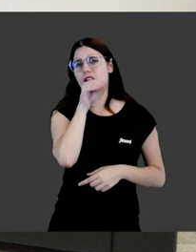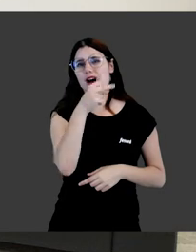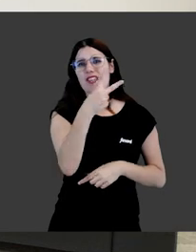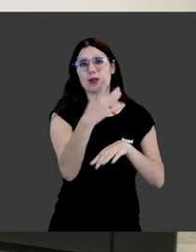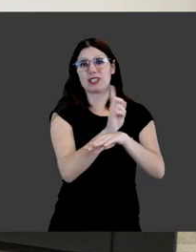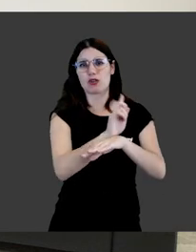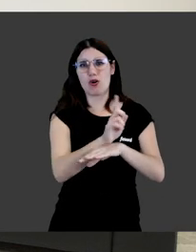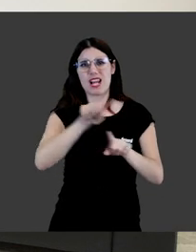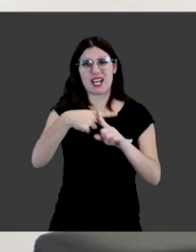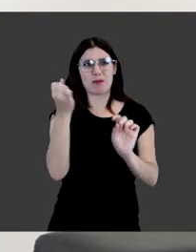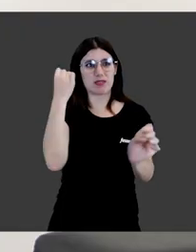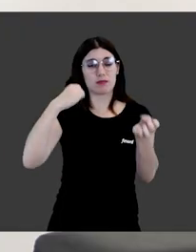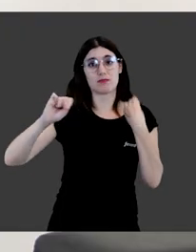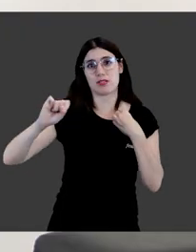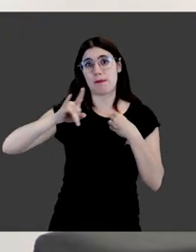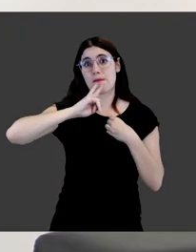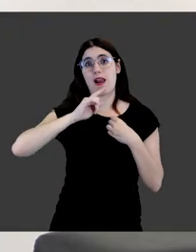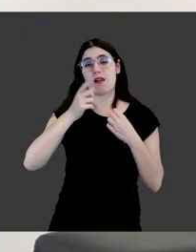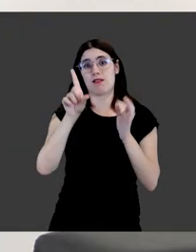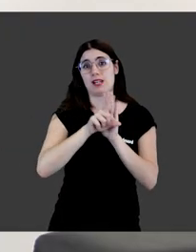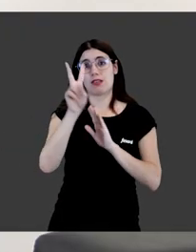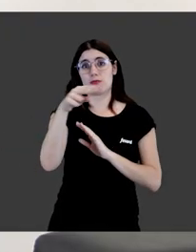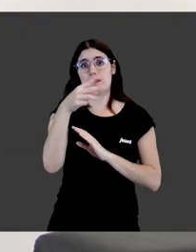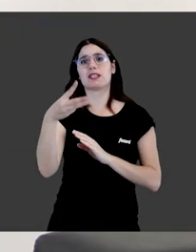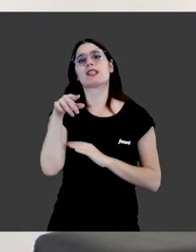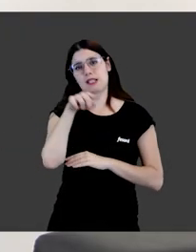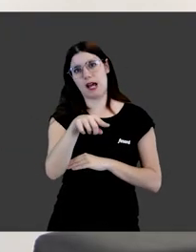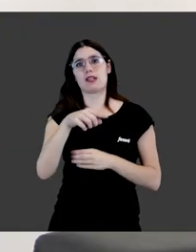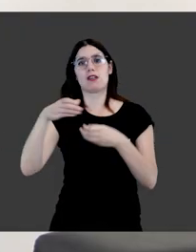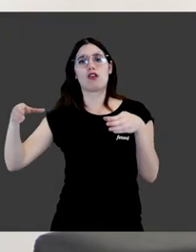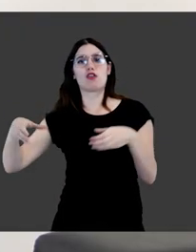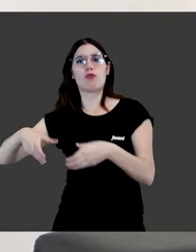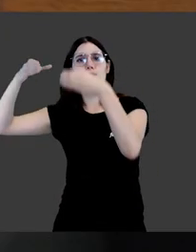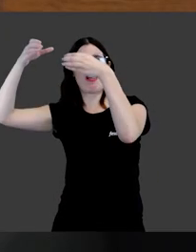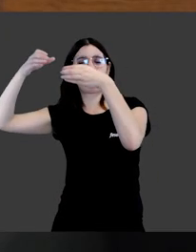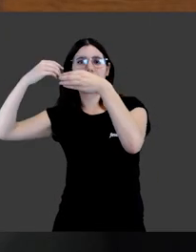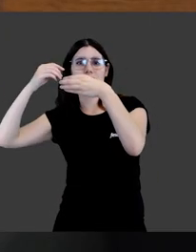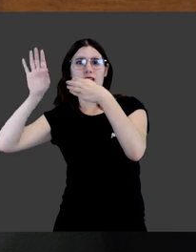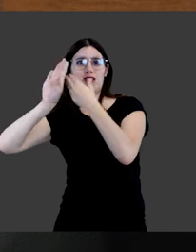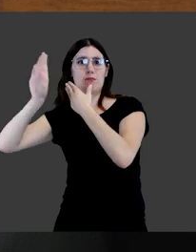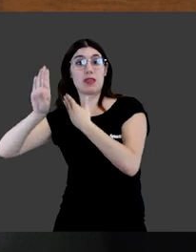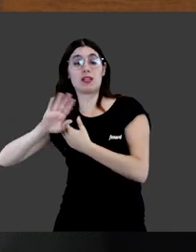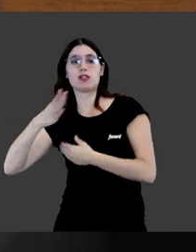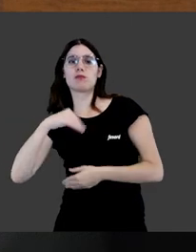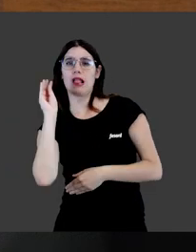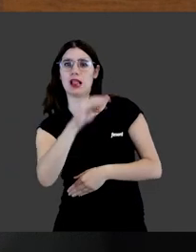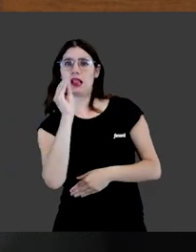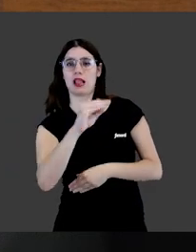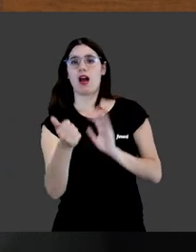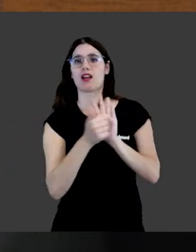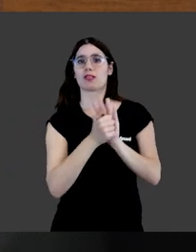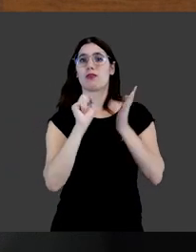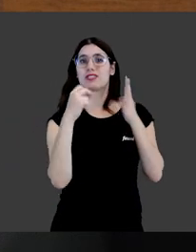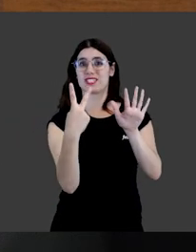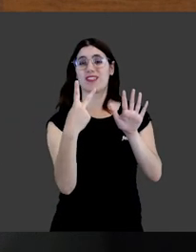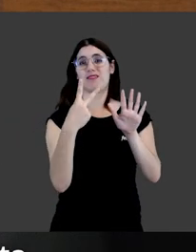24 horas, que además es una conducta que prohíbe la ley de 2023, en ese caso sí que la comunidad de propietarios, por actividad molesta, podría